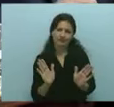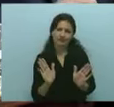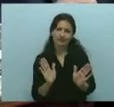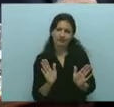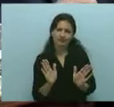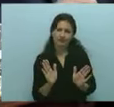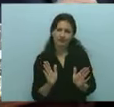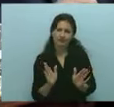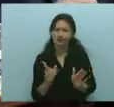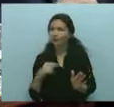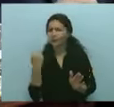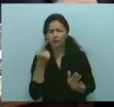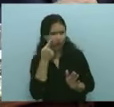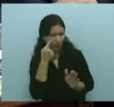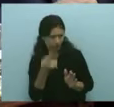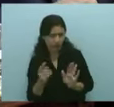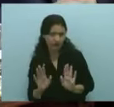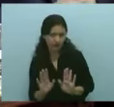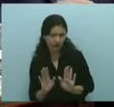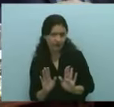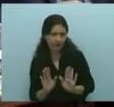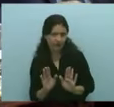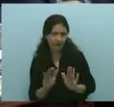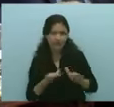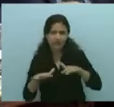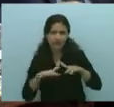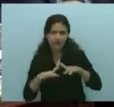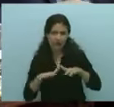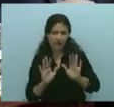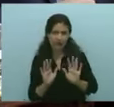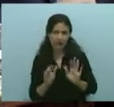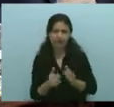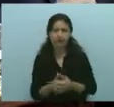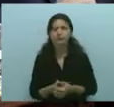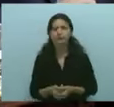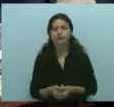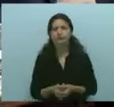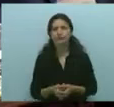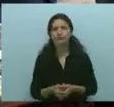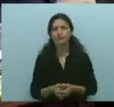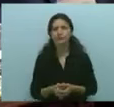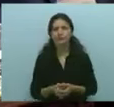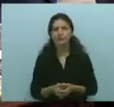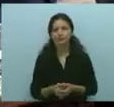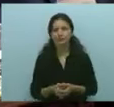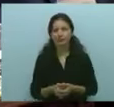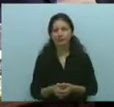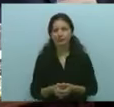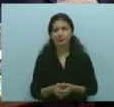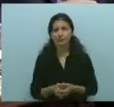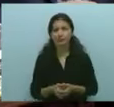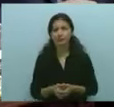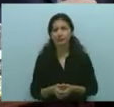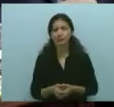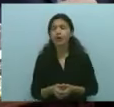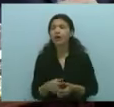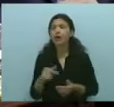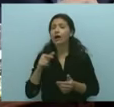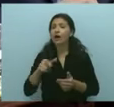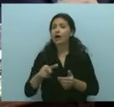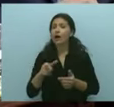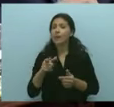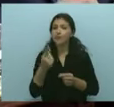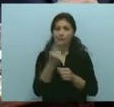el despacho, las medidas, primero para la emergencia, que yo subrayo que tiene un plazo de 3 años, incluso aquí en la